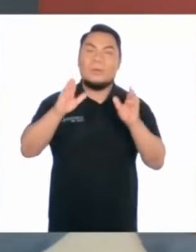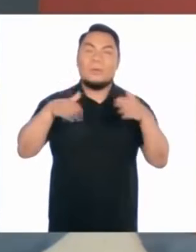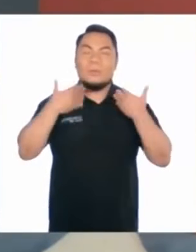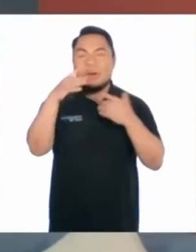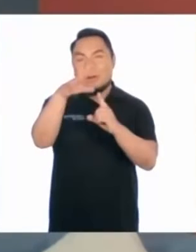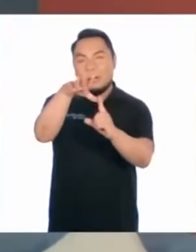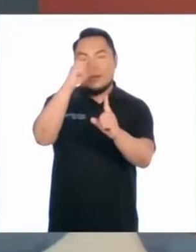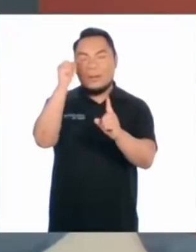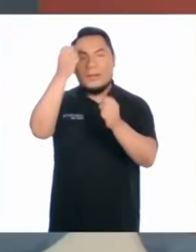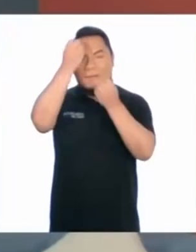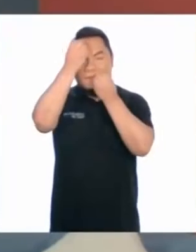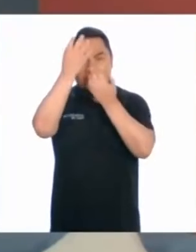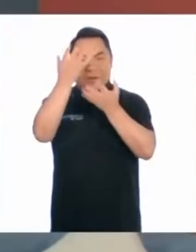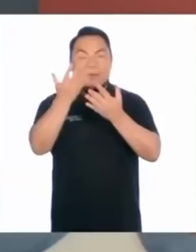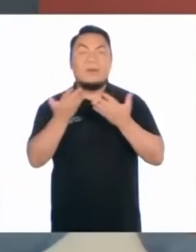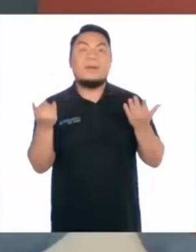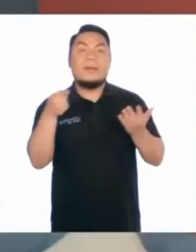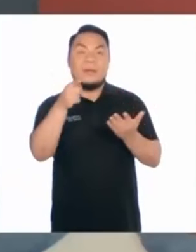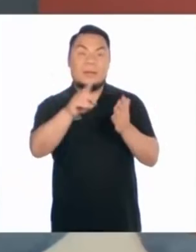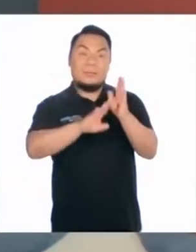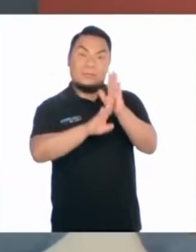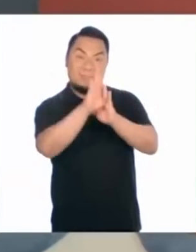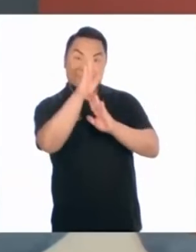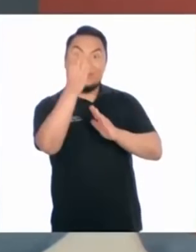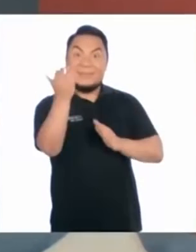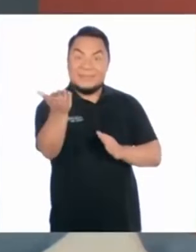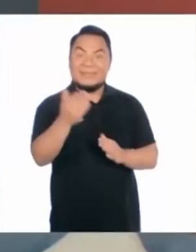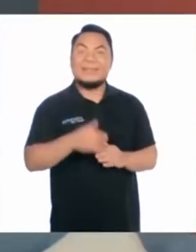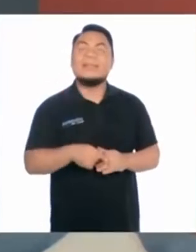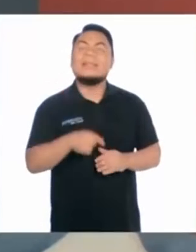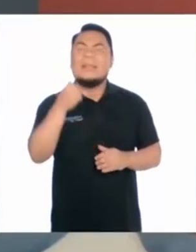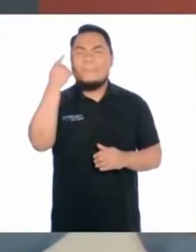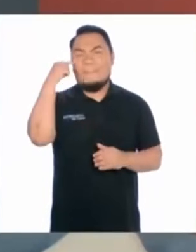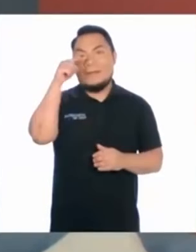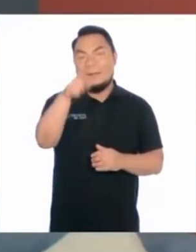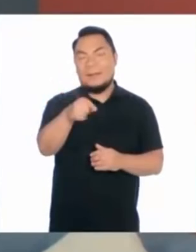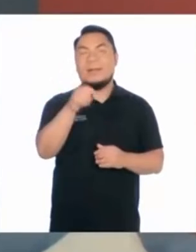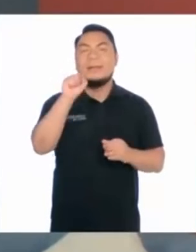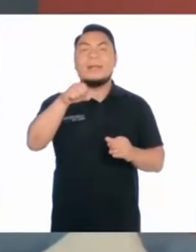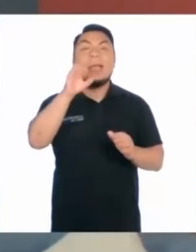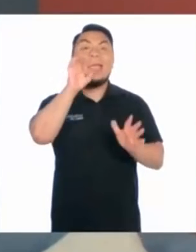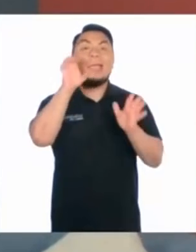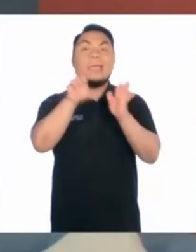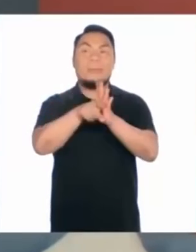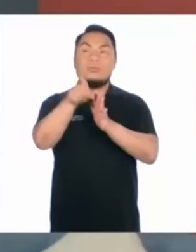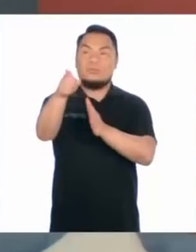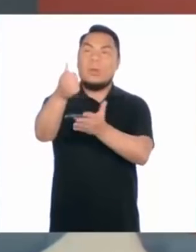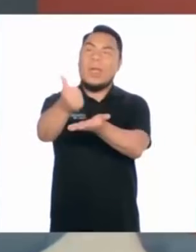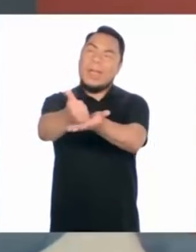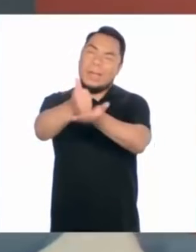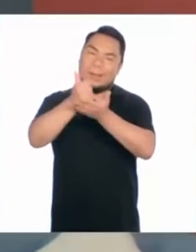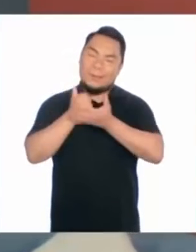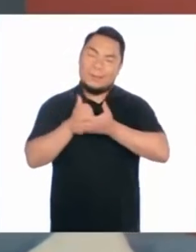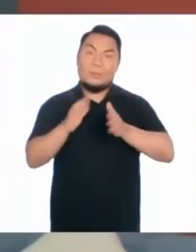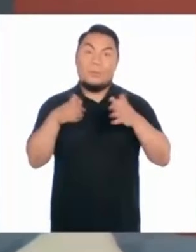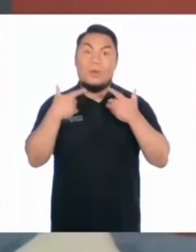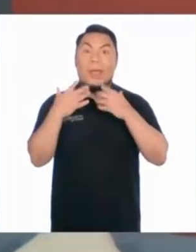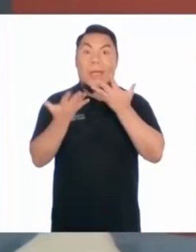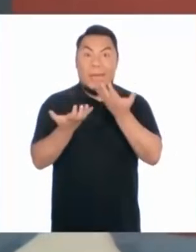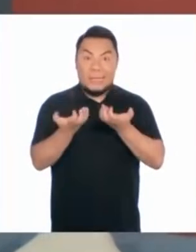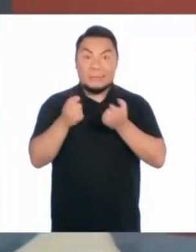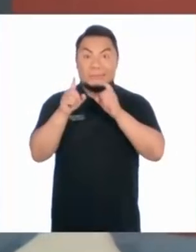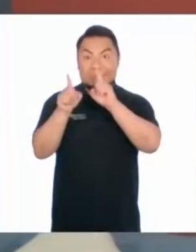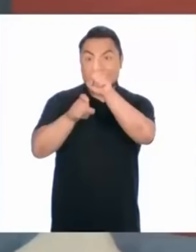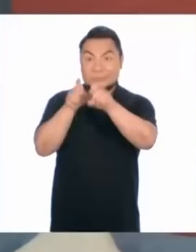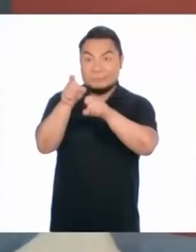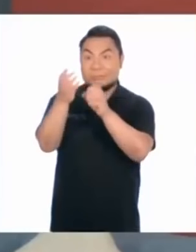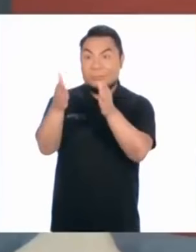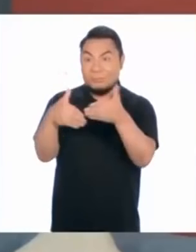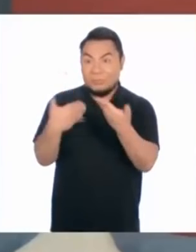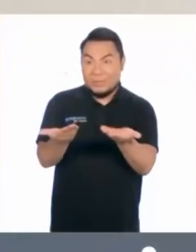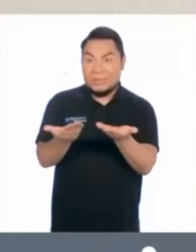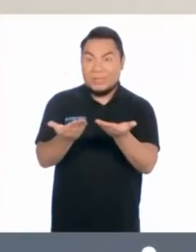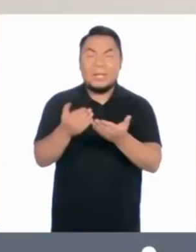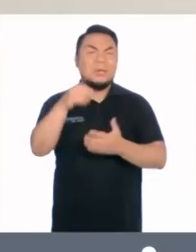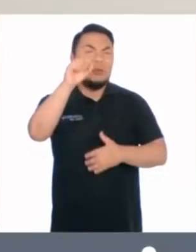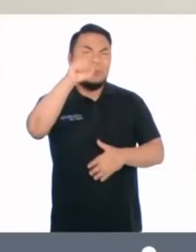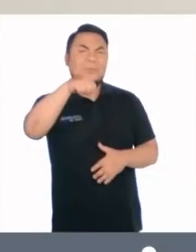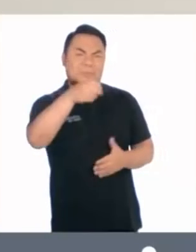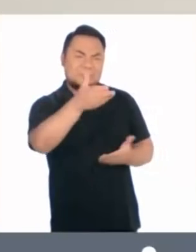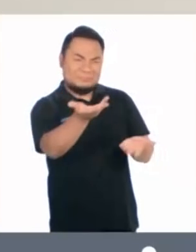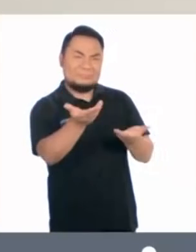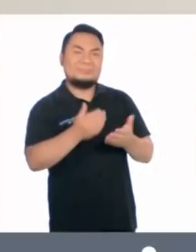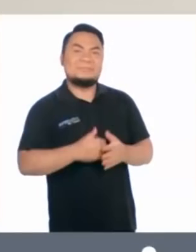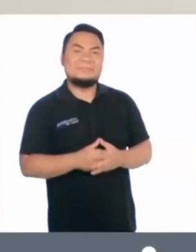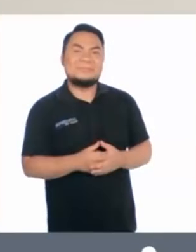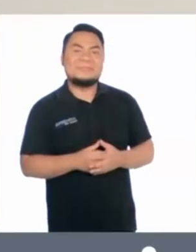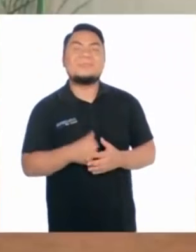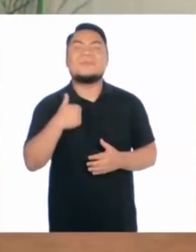más para poder identificar información sobre los emprendimientos. Y para ello los ejemplos nos ayudarán. ¿Podemos hacerte unas preguntas? ¡Claro que